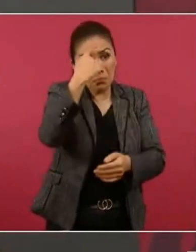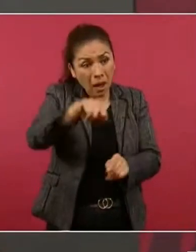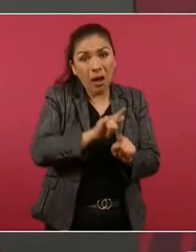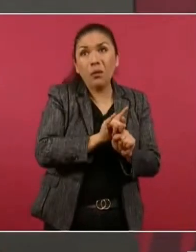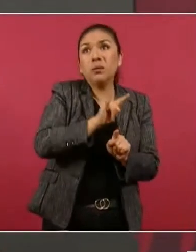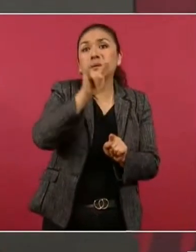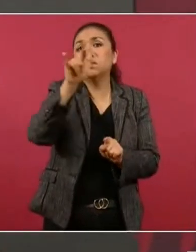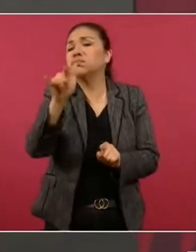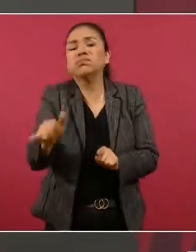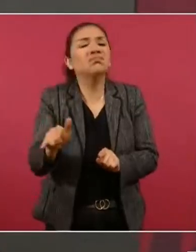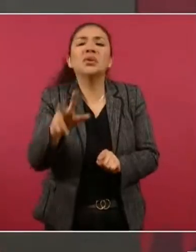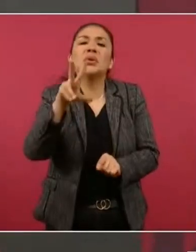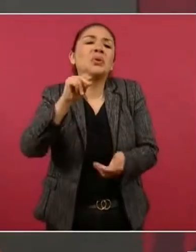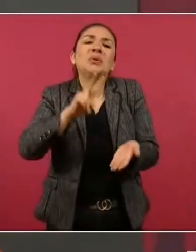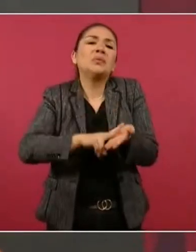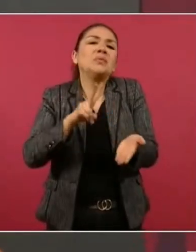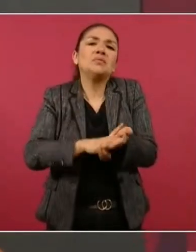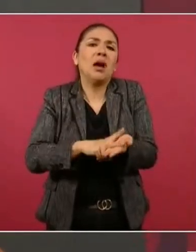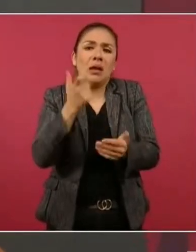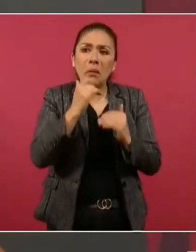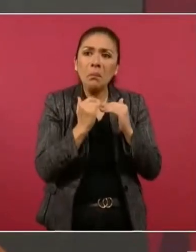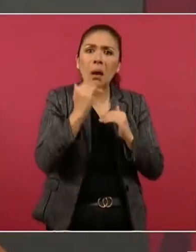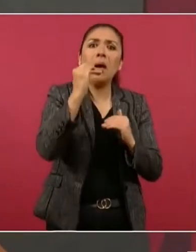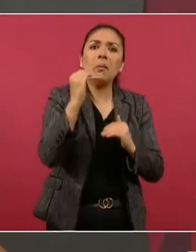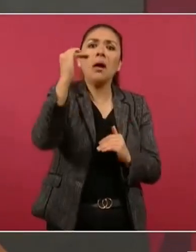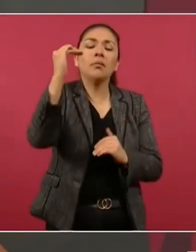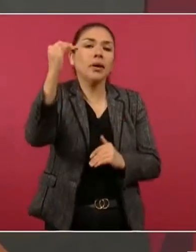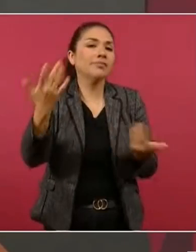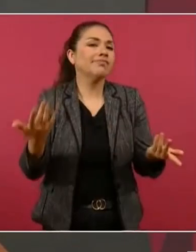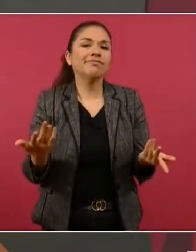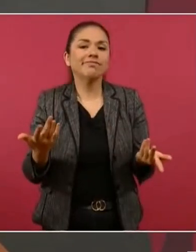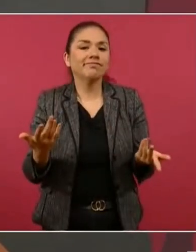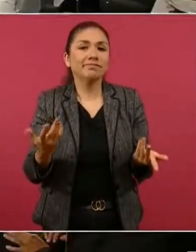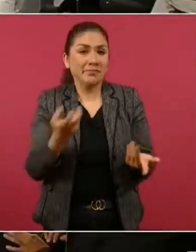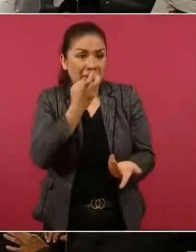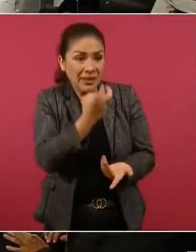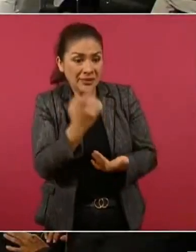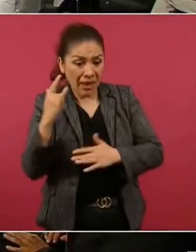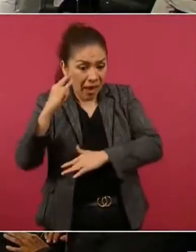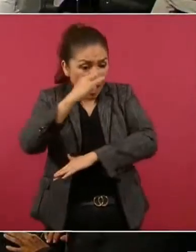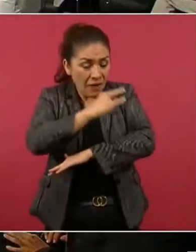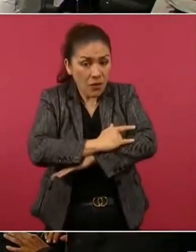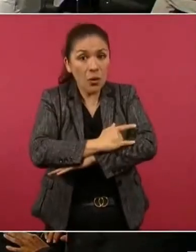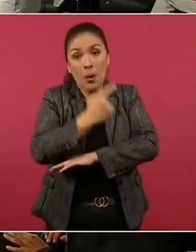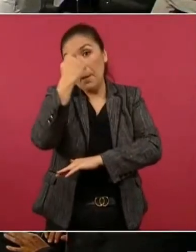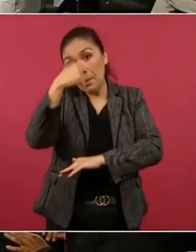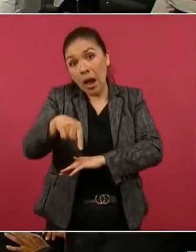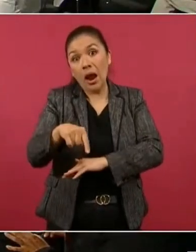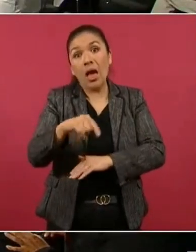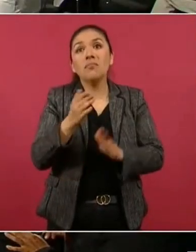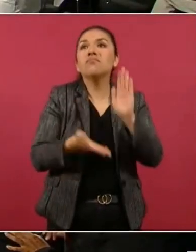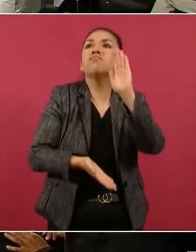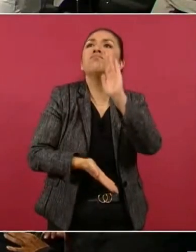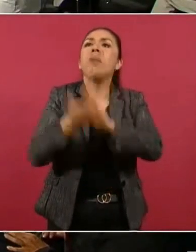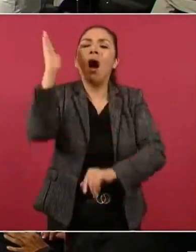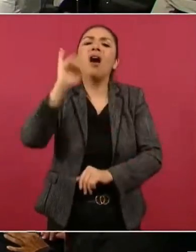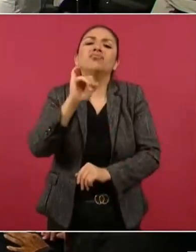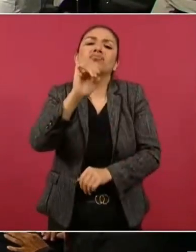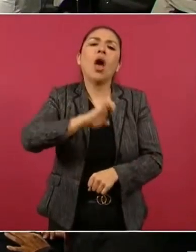se incrementa considerablemente. Es un avión para ir a Europa